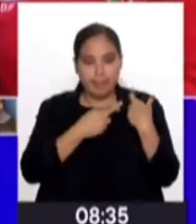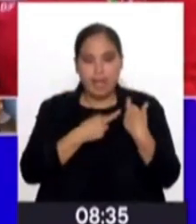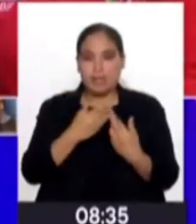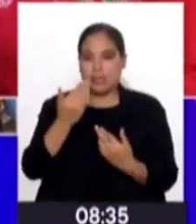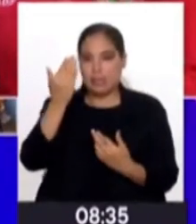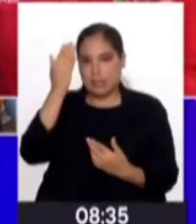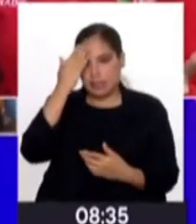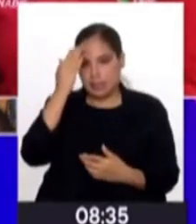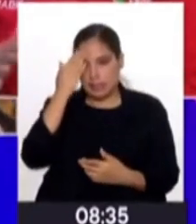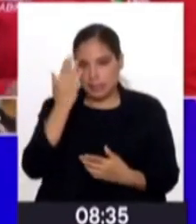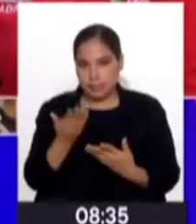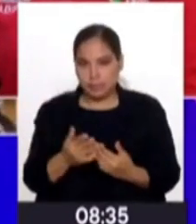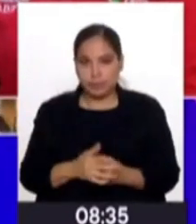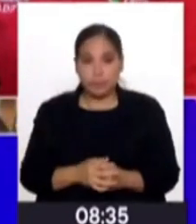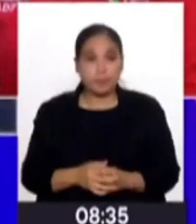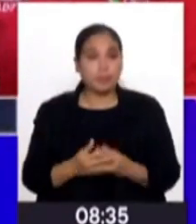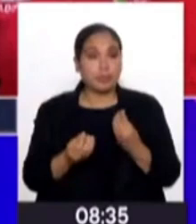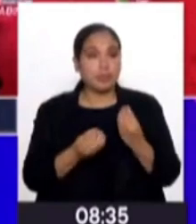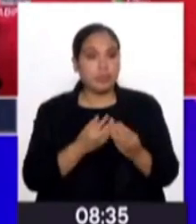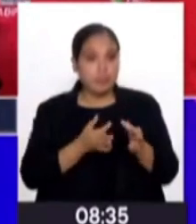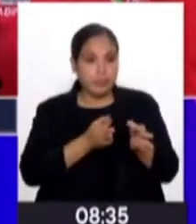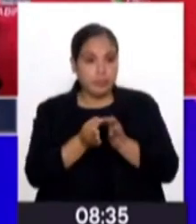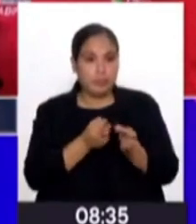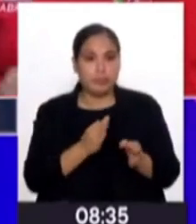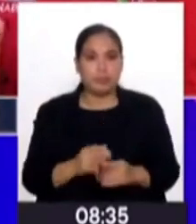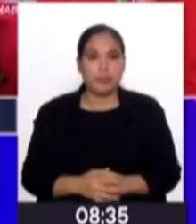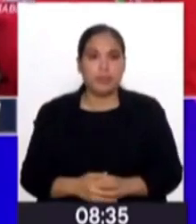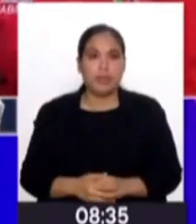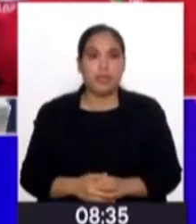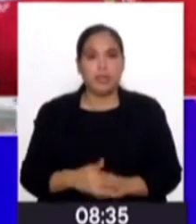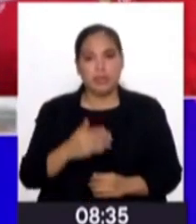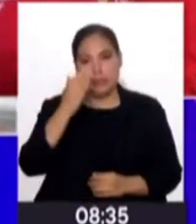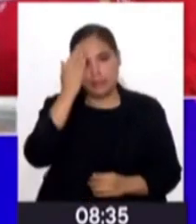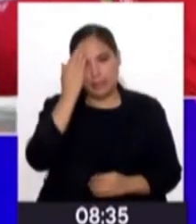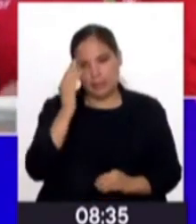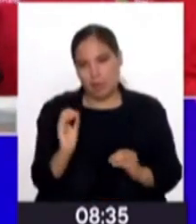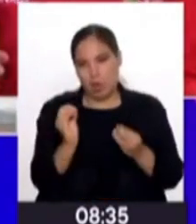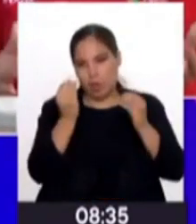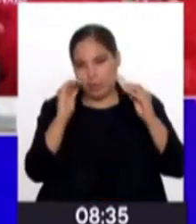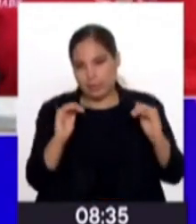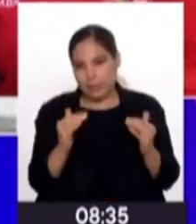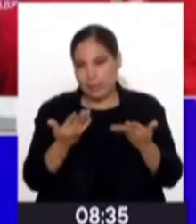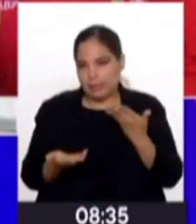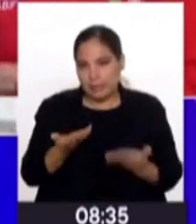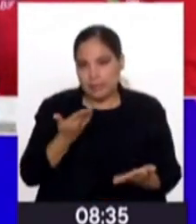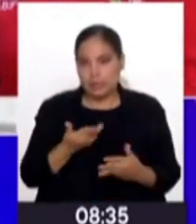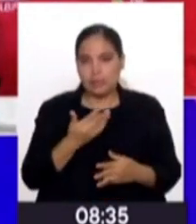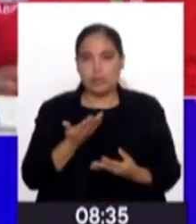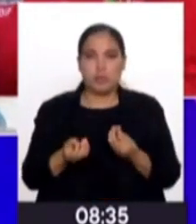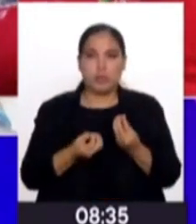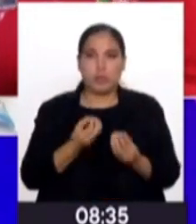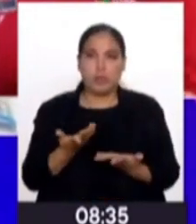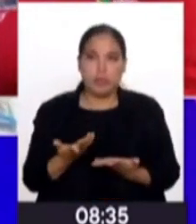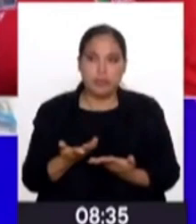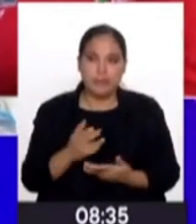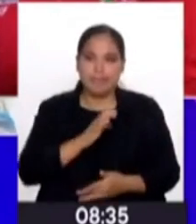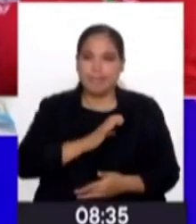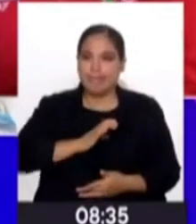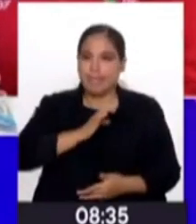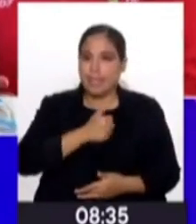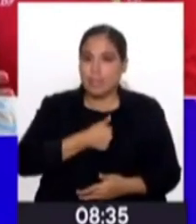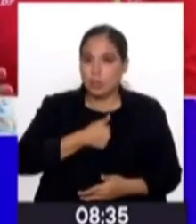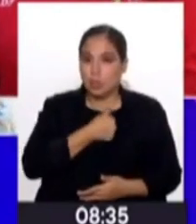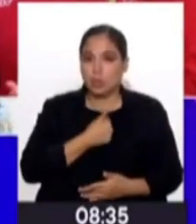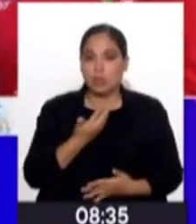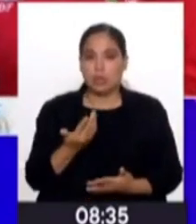situación, porque ¿qué es lo que pasa, Carla? Muchas veces, y tú sabes, los adolescentes tienen sus formas de comportarse,